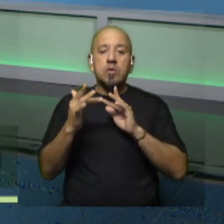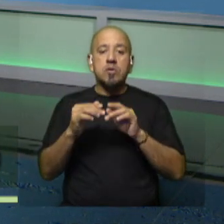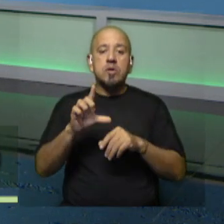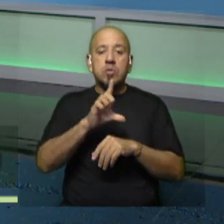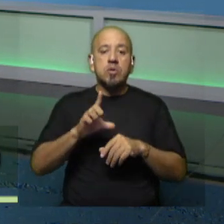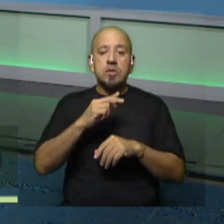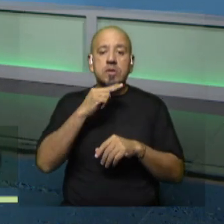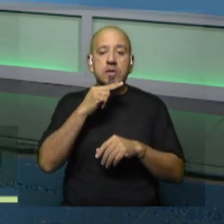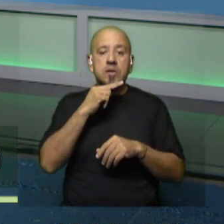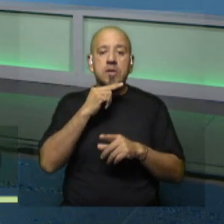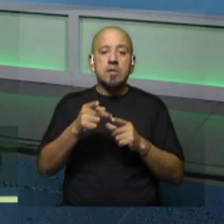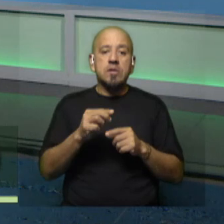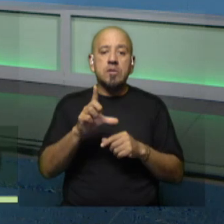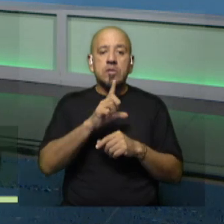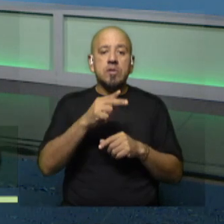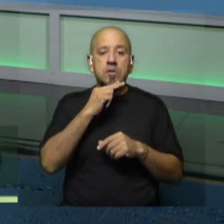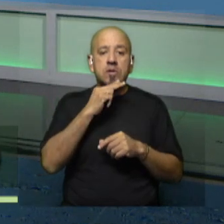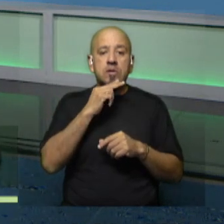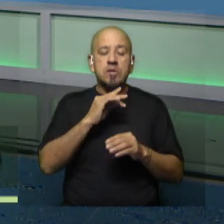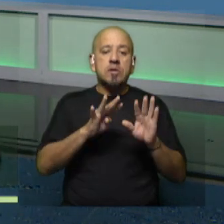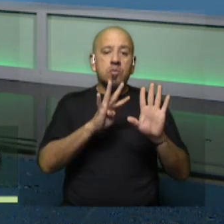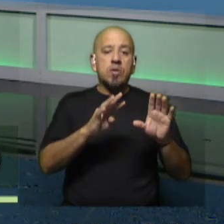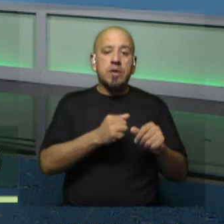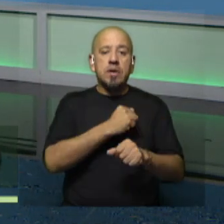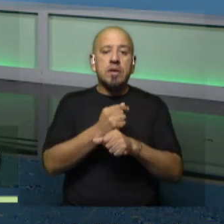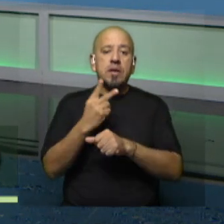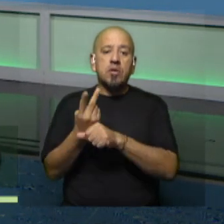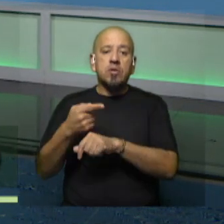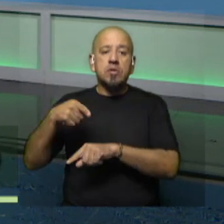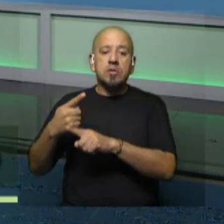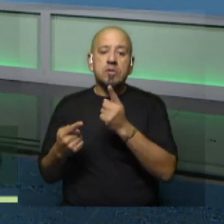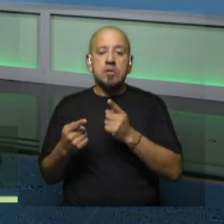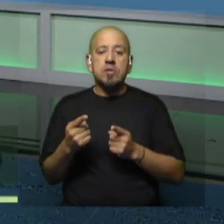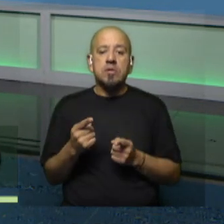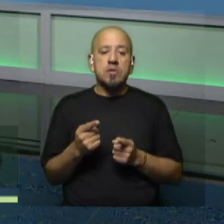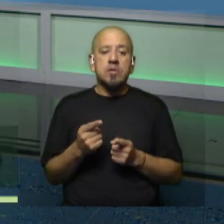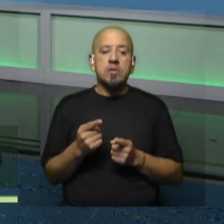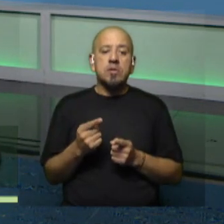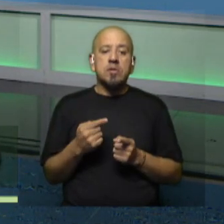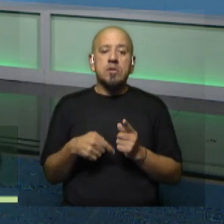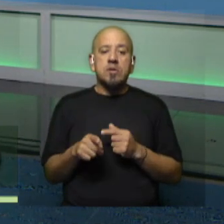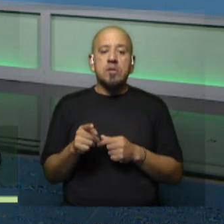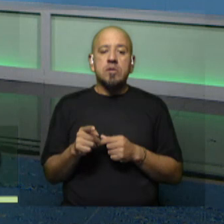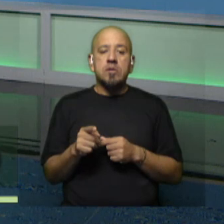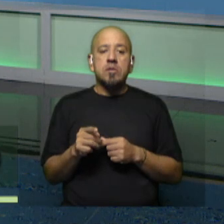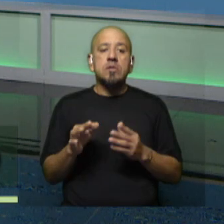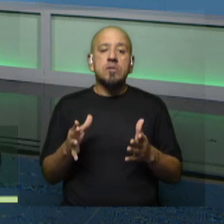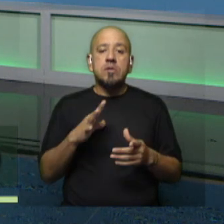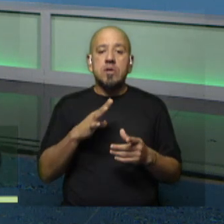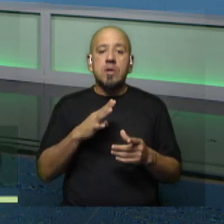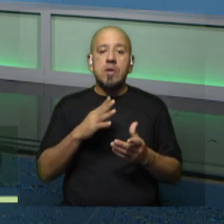lunes a viernes de 9 a 14 y 30 horas. Como explicaba recién Karen Sass, lo que hay que hacer es